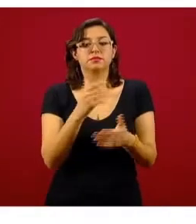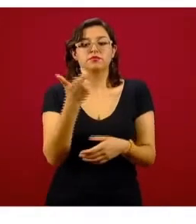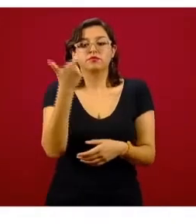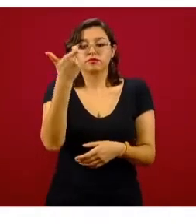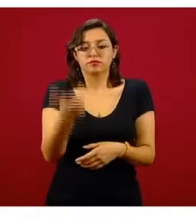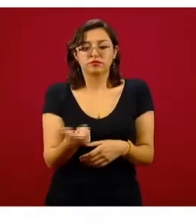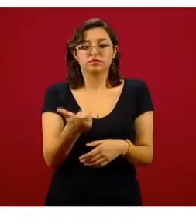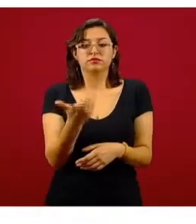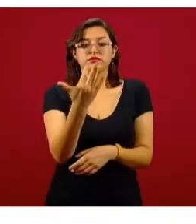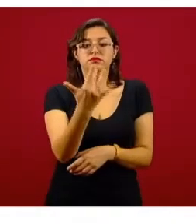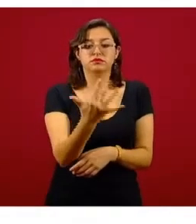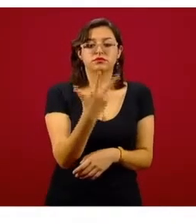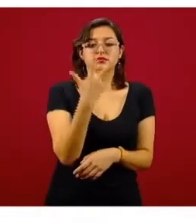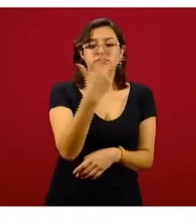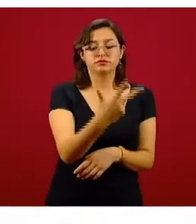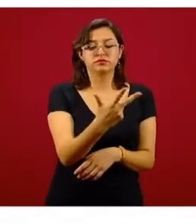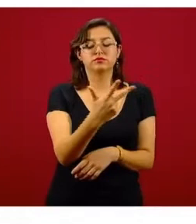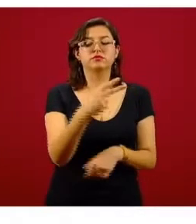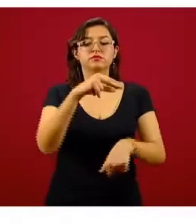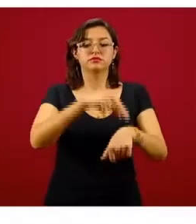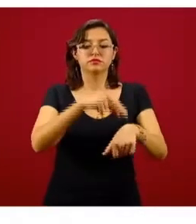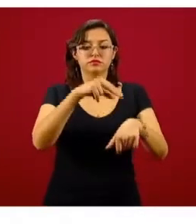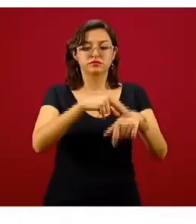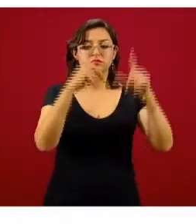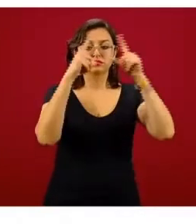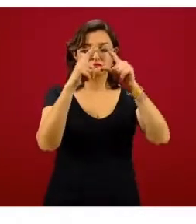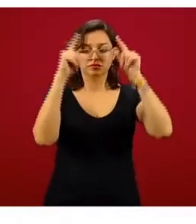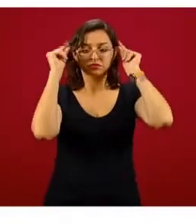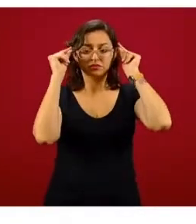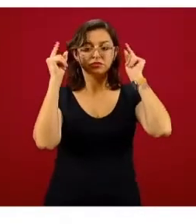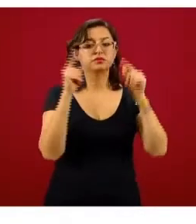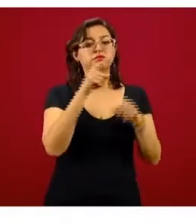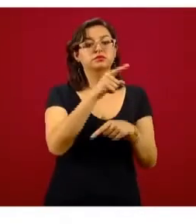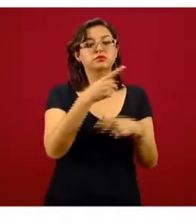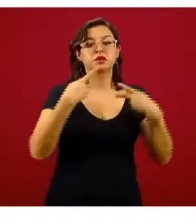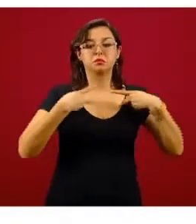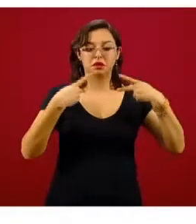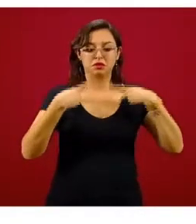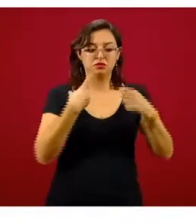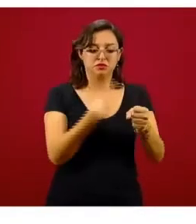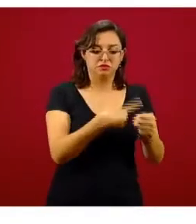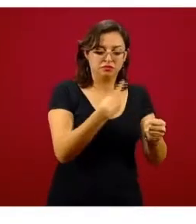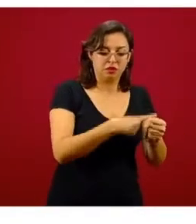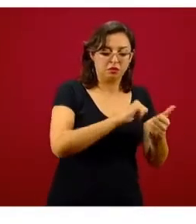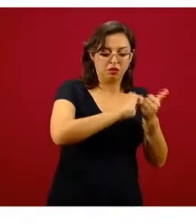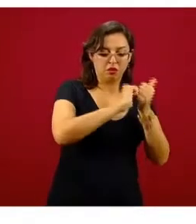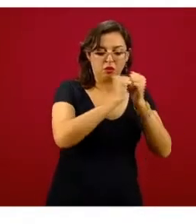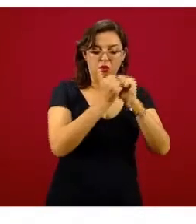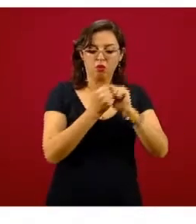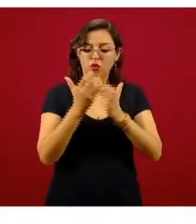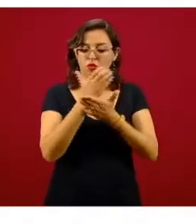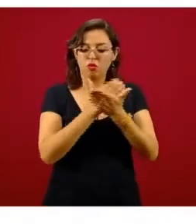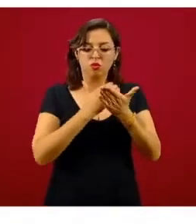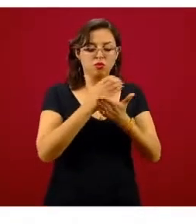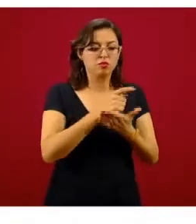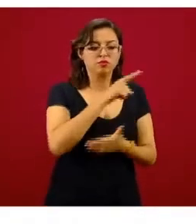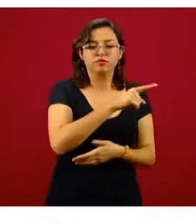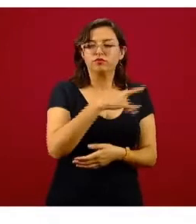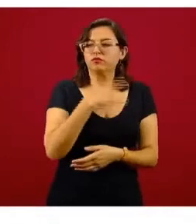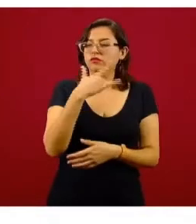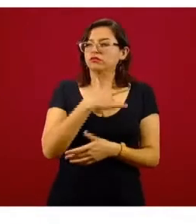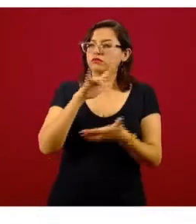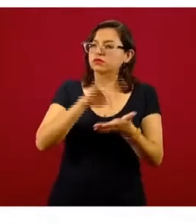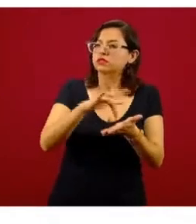médicos y enfermeras postulados por pacientes COVID recuperados. Que sean los pacientes COVID recuperados,